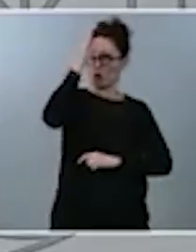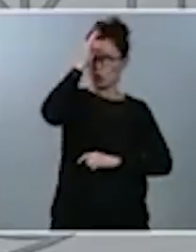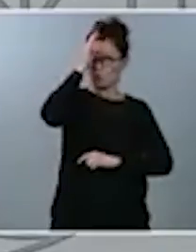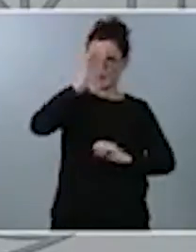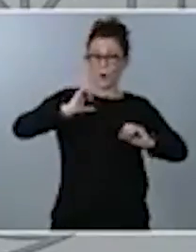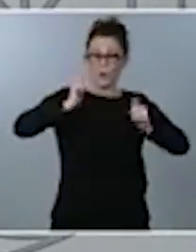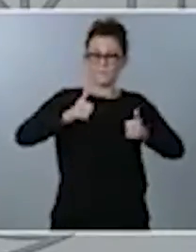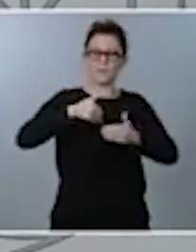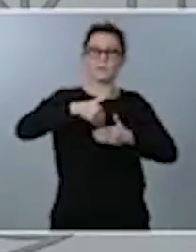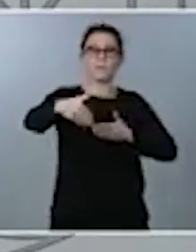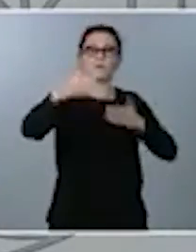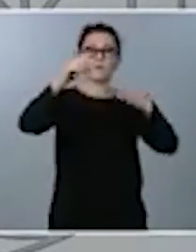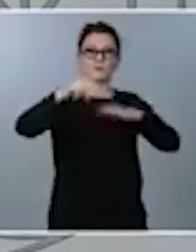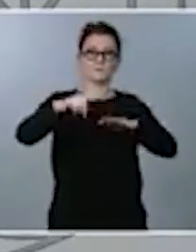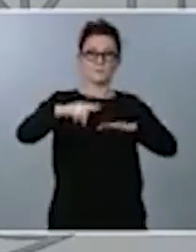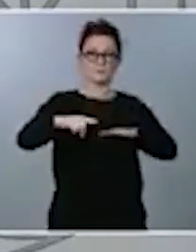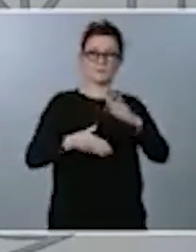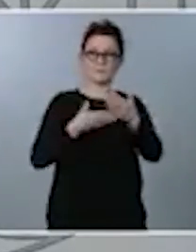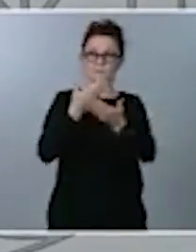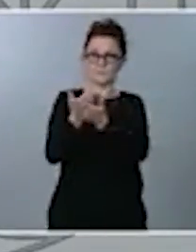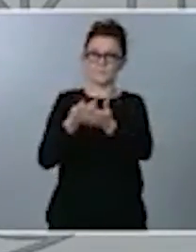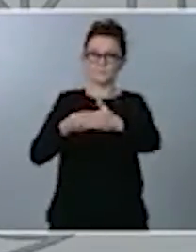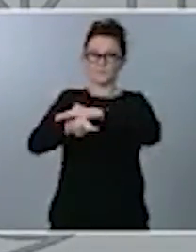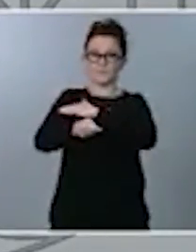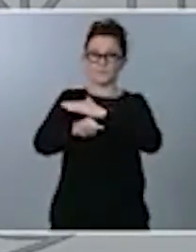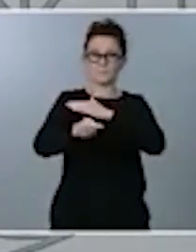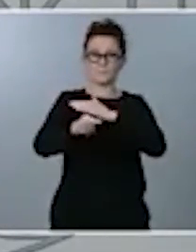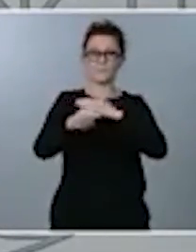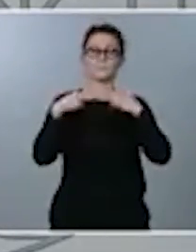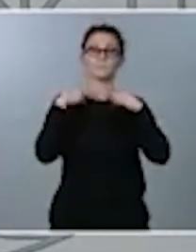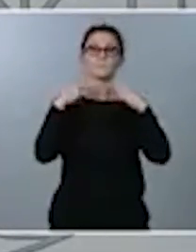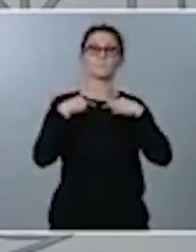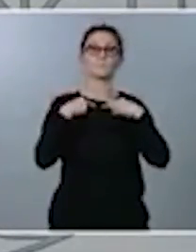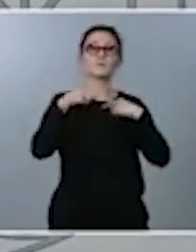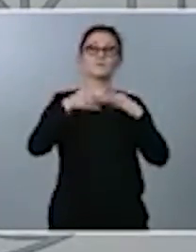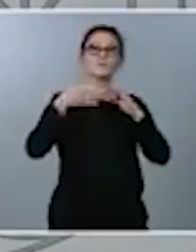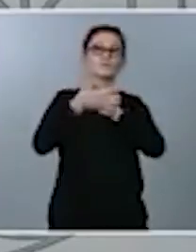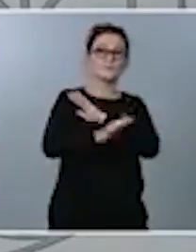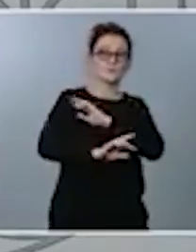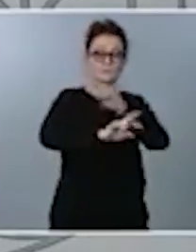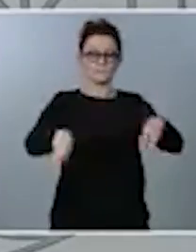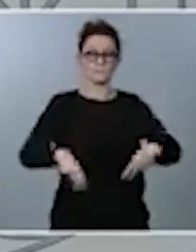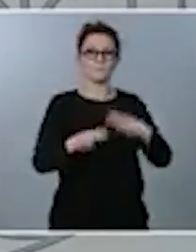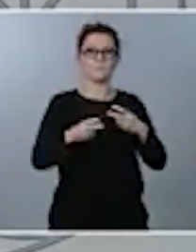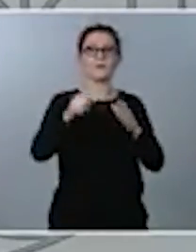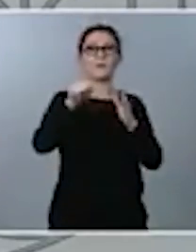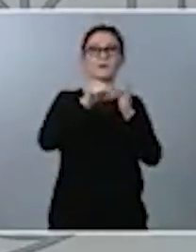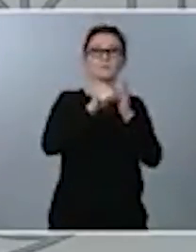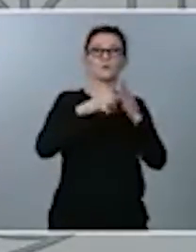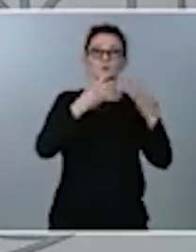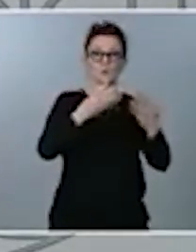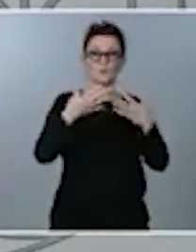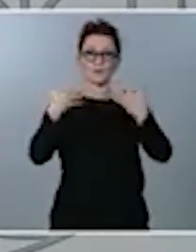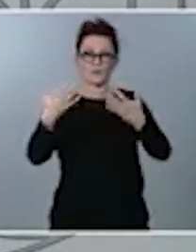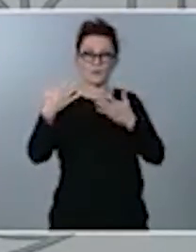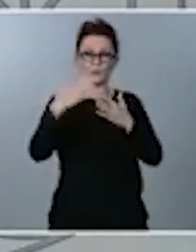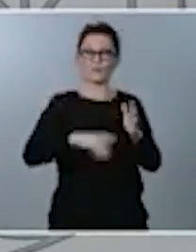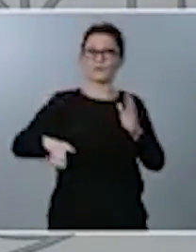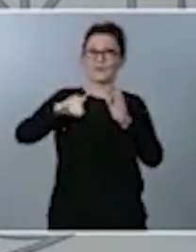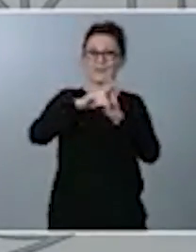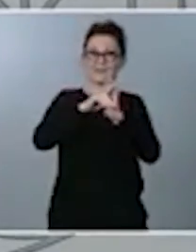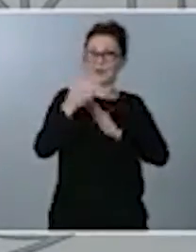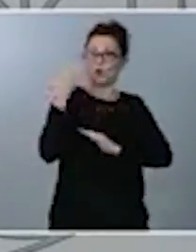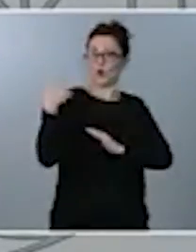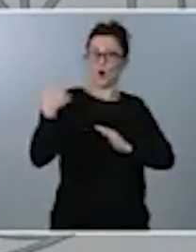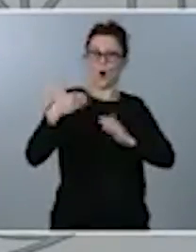decir que esta extensión conlleva la modificación de los artículos 9 y 10 del decreto original, que eran los